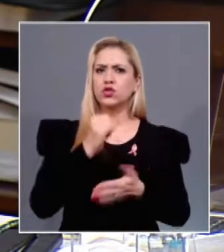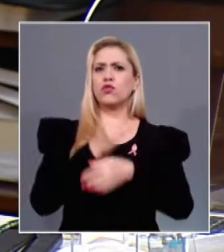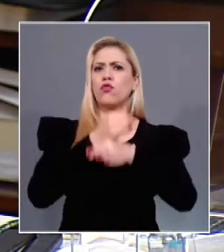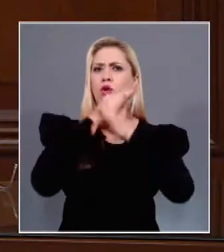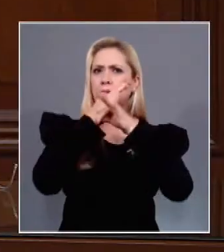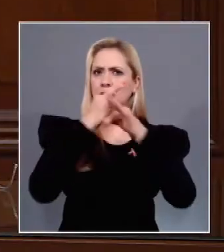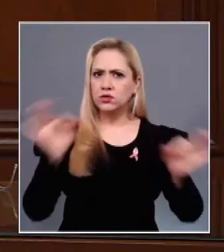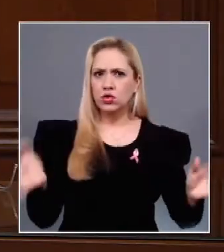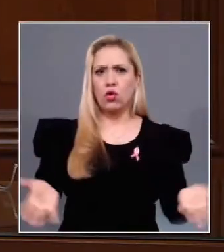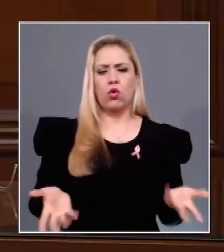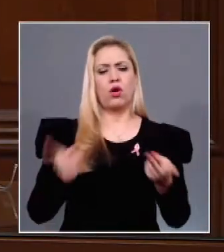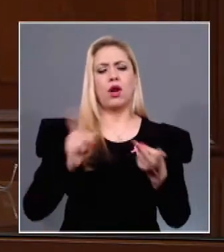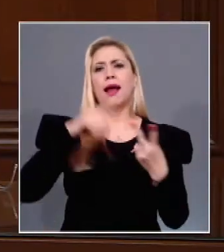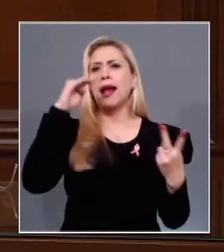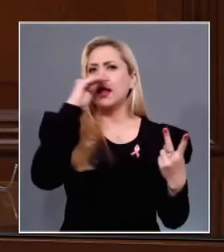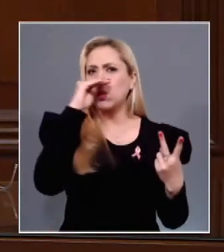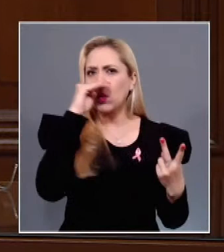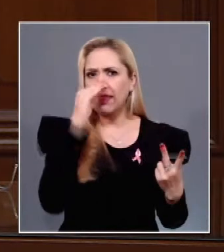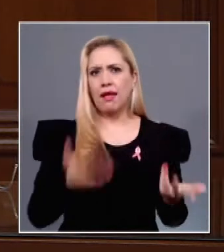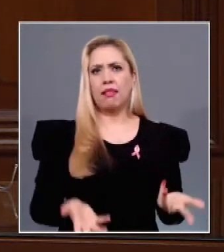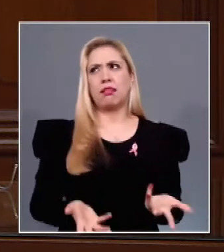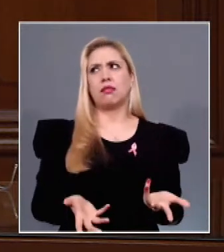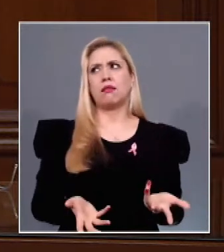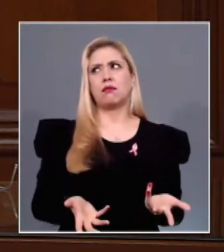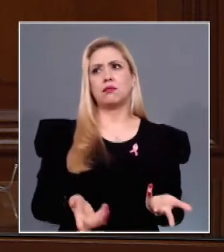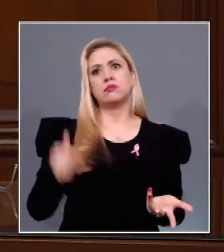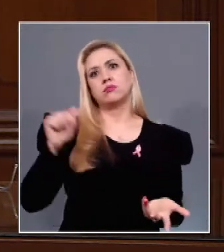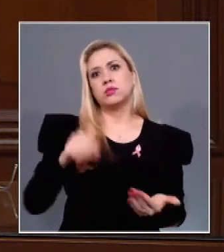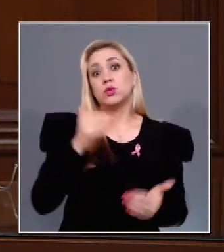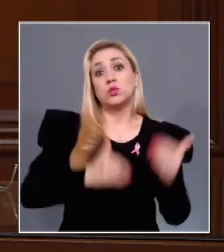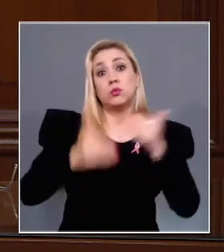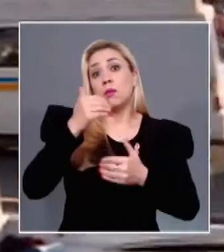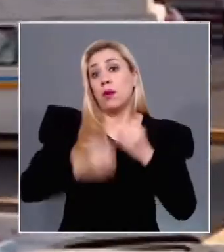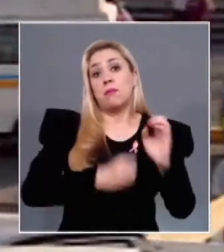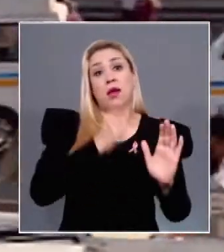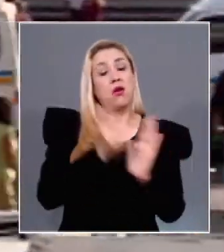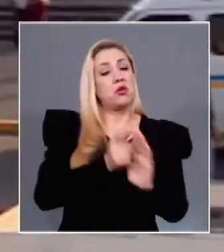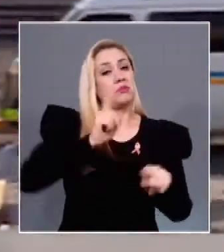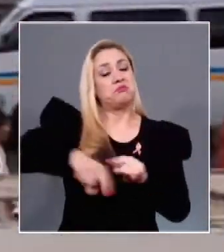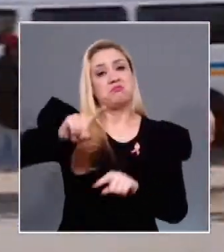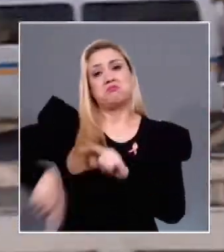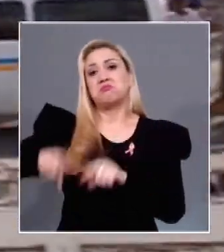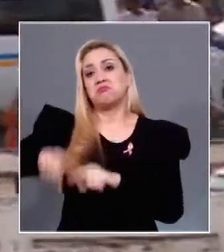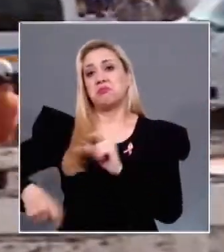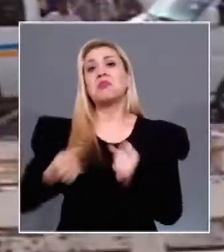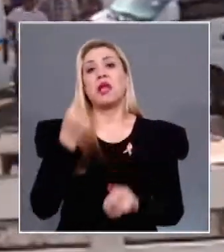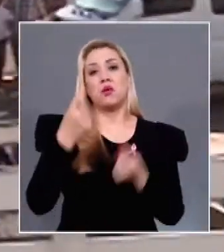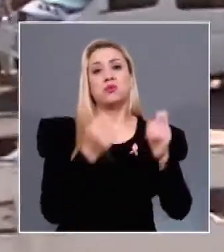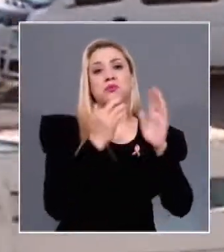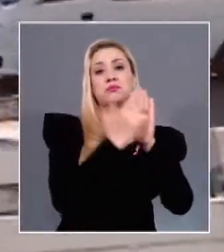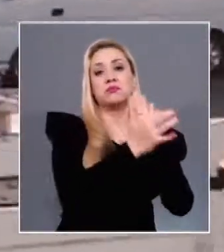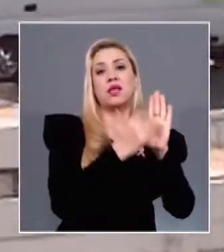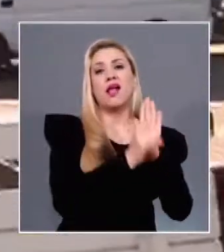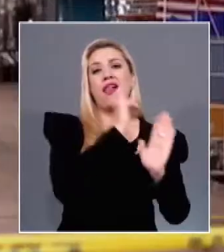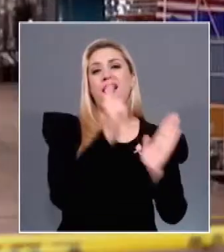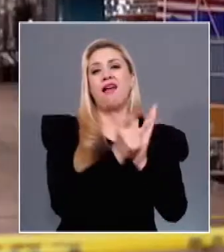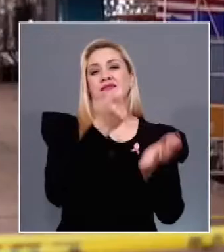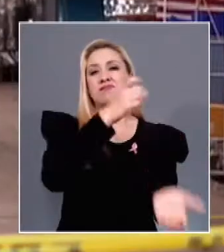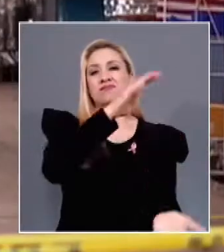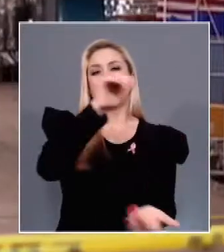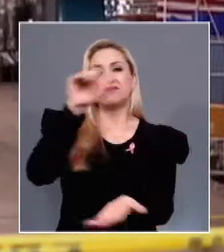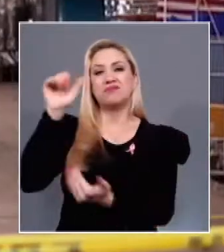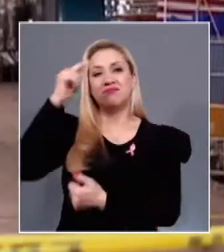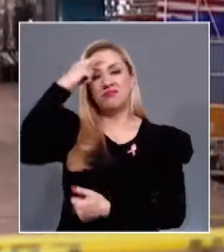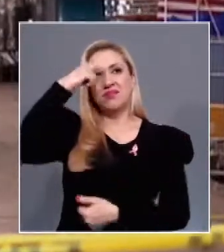gratuidad, el Pleno de la Suprema Corte invalidó diversas disposiciones de las leyes de ingresos para el ejercicio fiscal